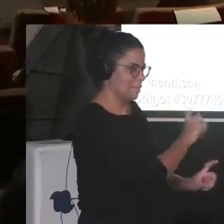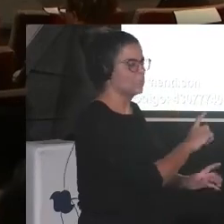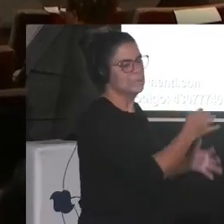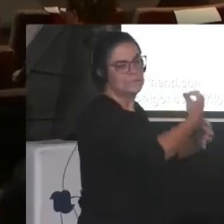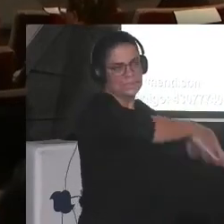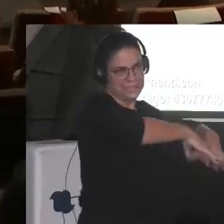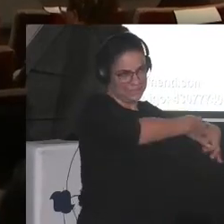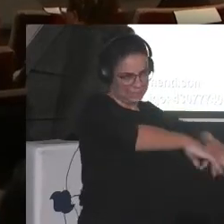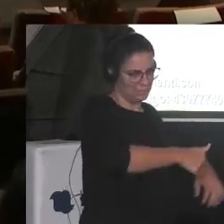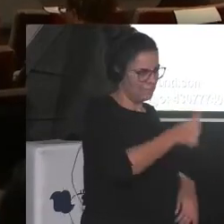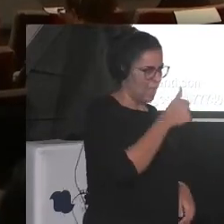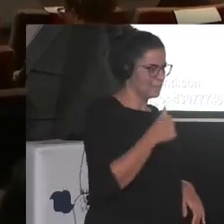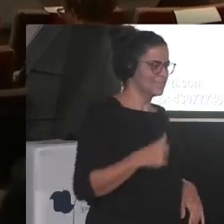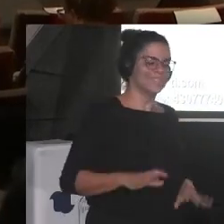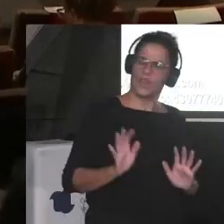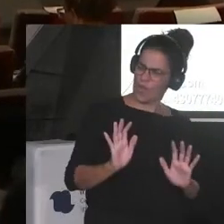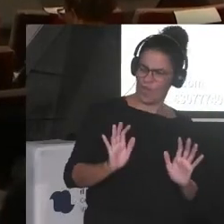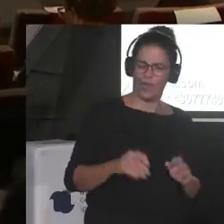sencilla